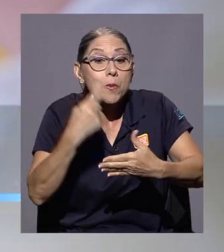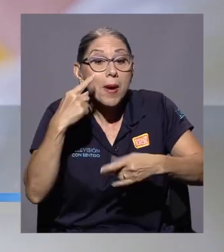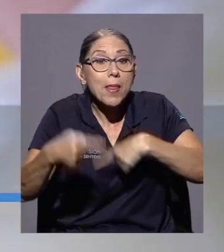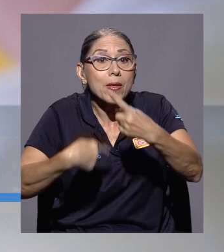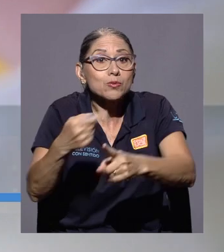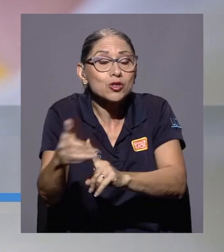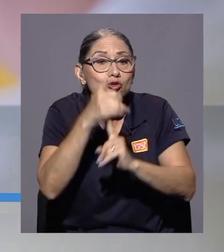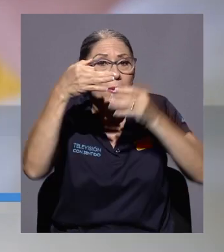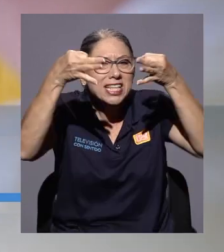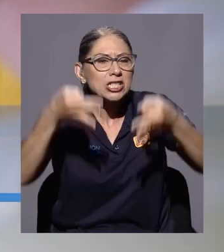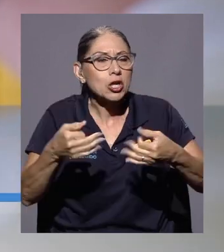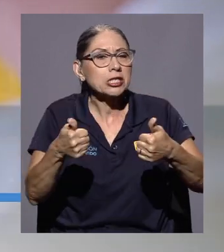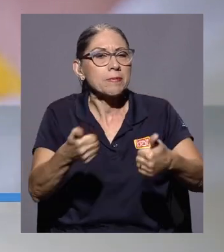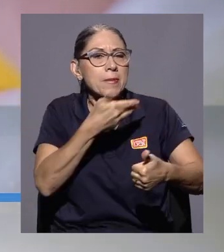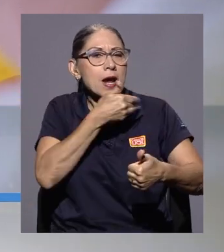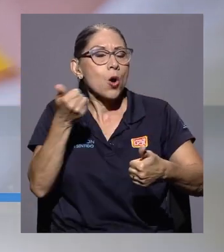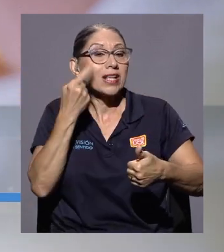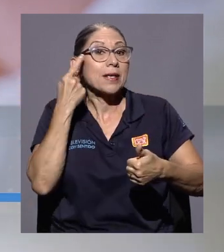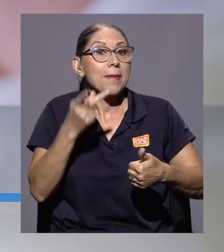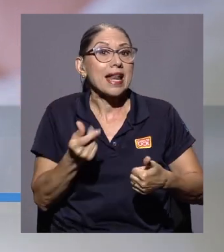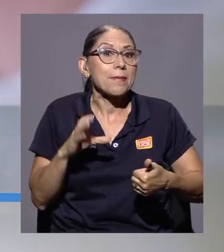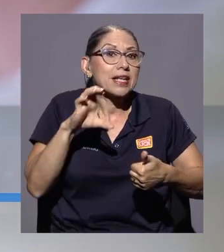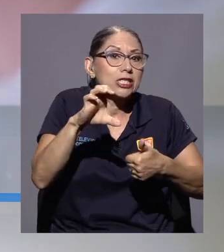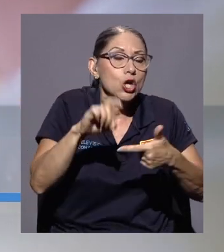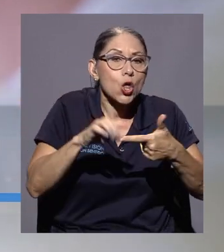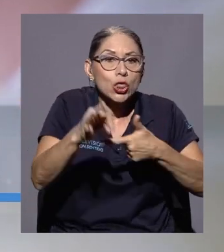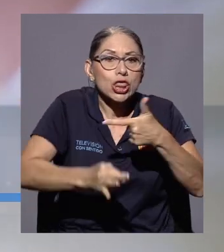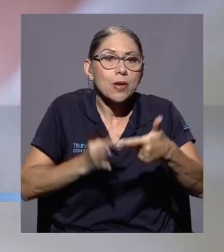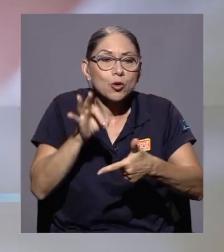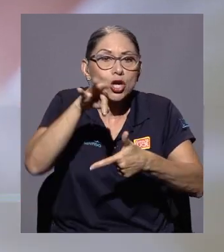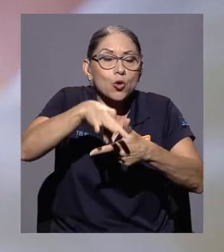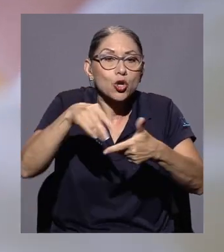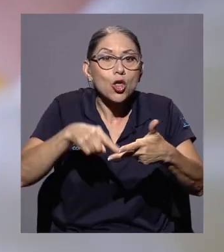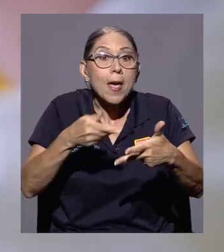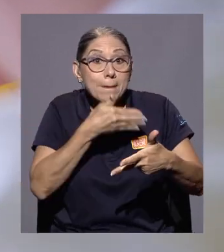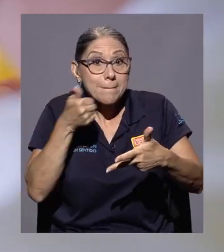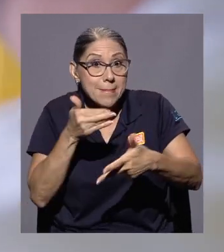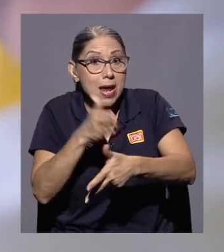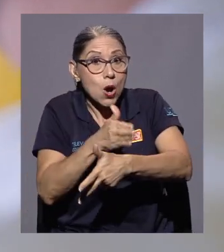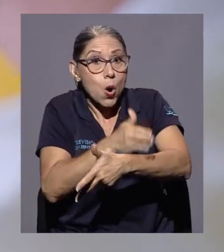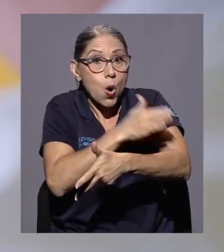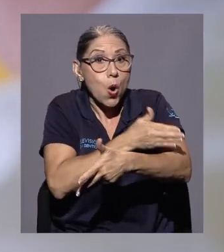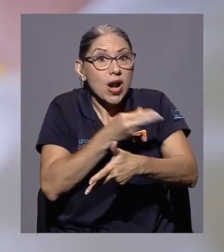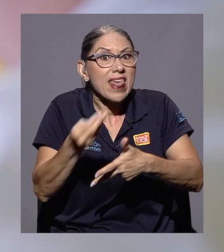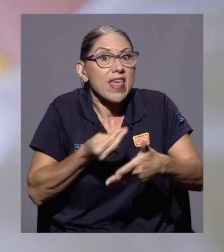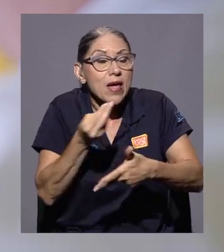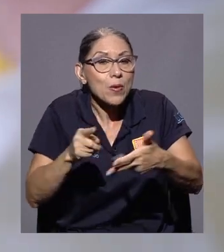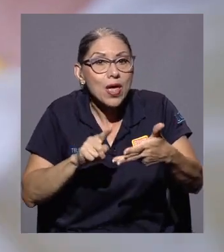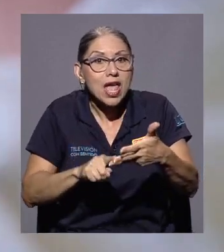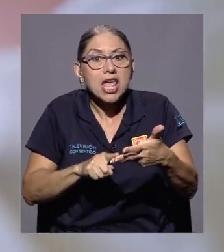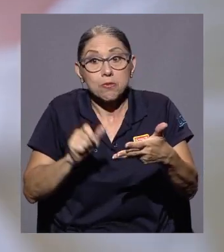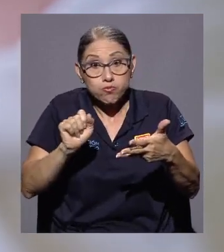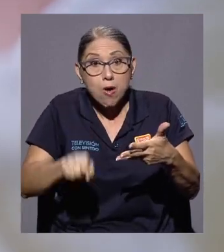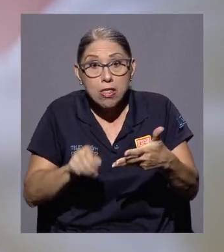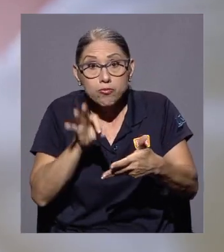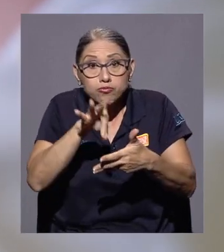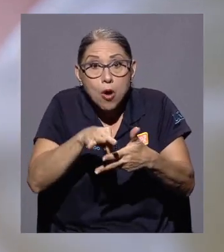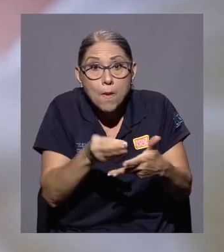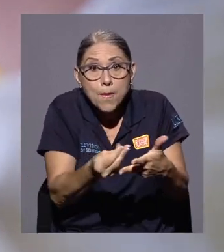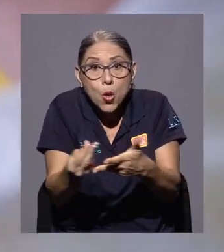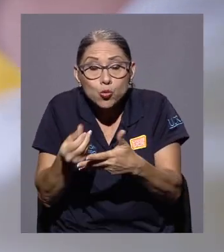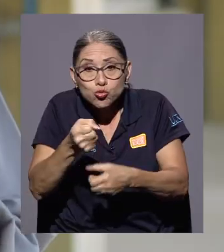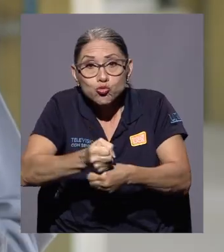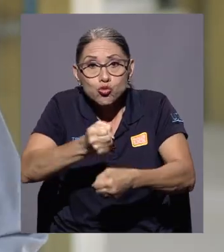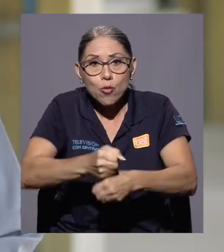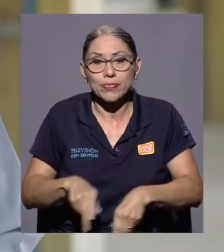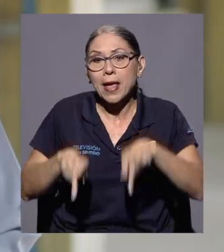toma de mejores decisiones con respecto a la inversión, tipos de cultivo, mejora de prácticas y potencial de producción. Los agricultores van